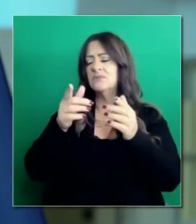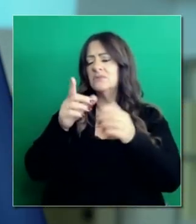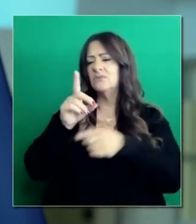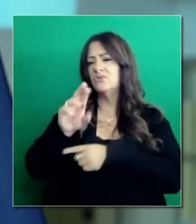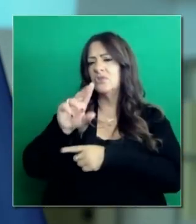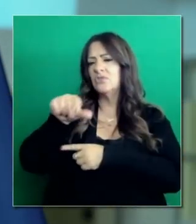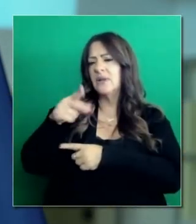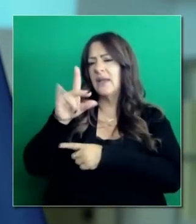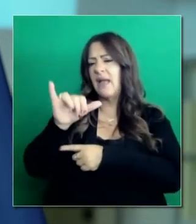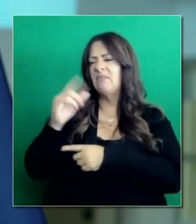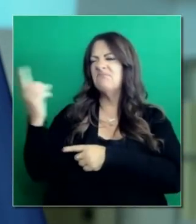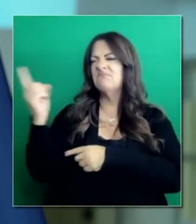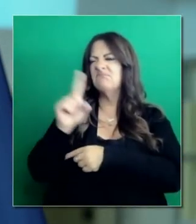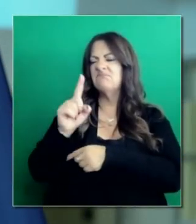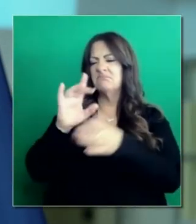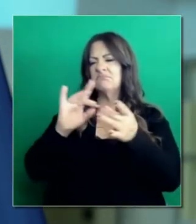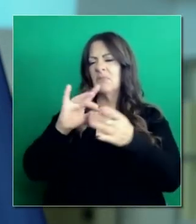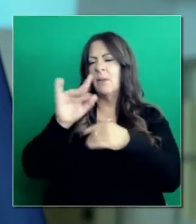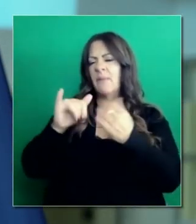caso. Adelante, doctor.